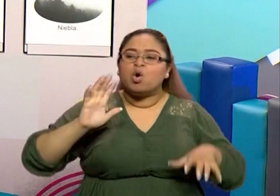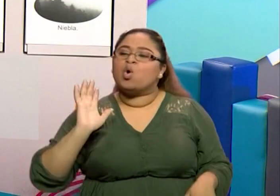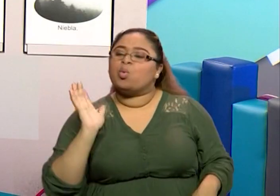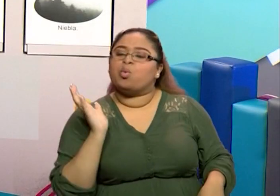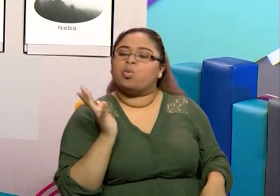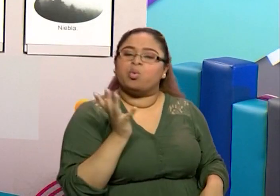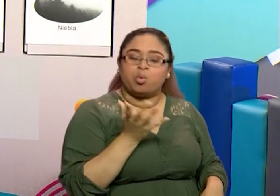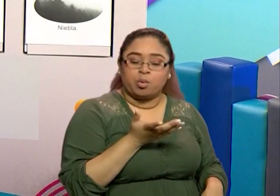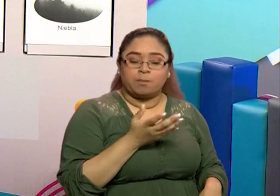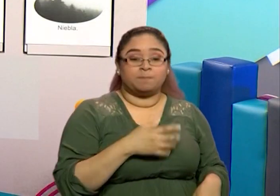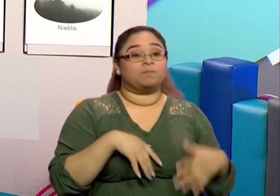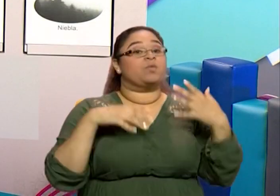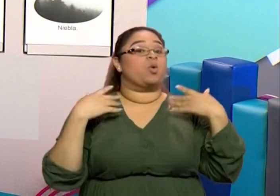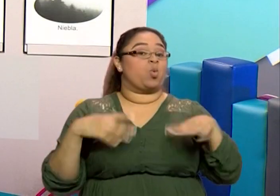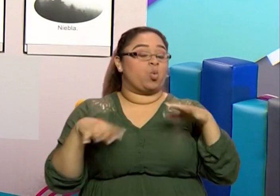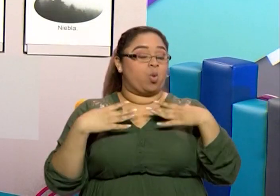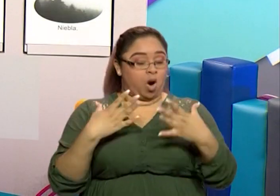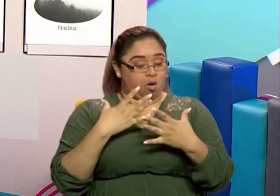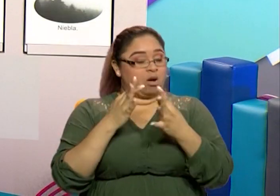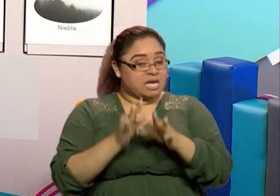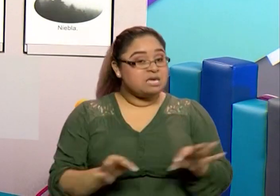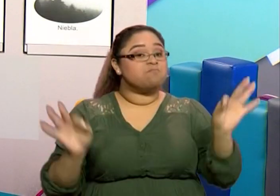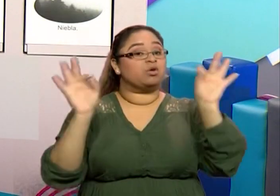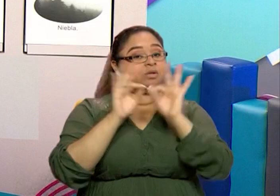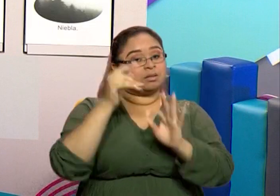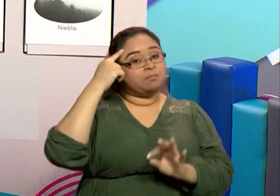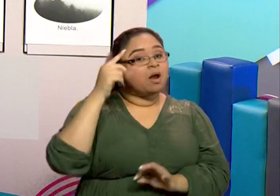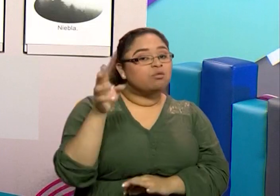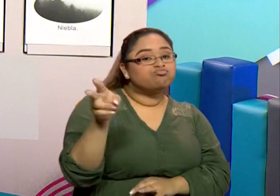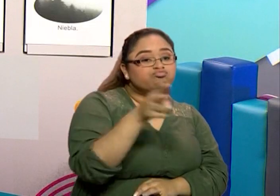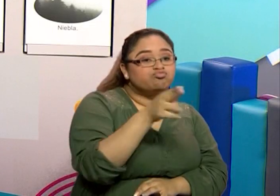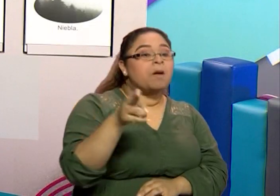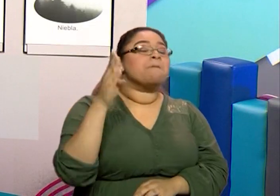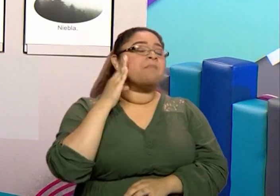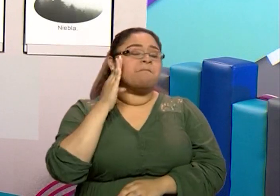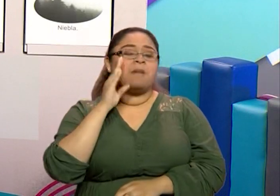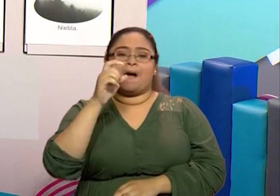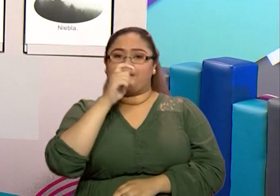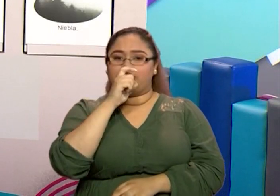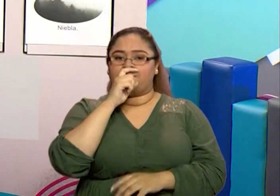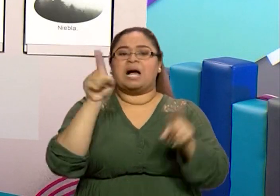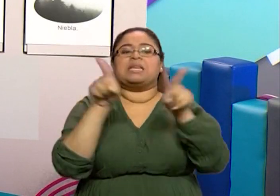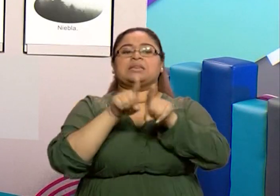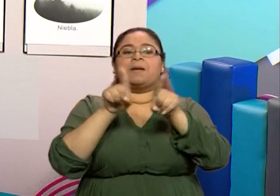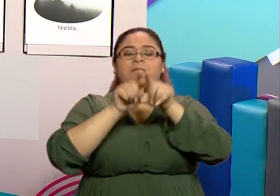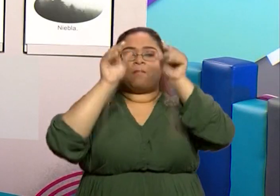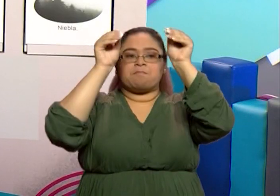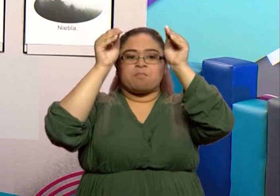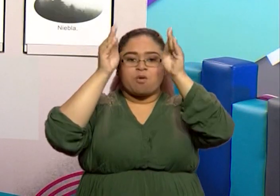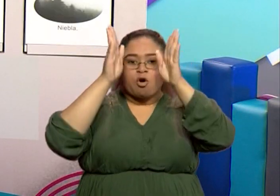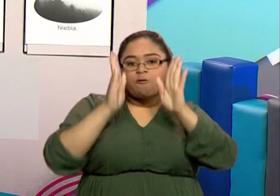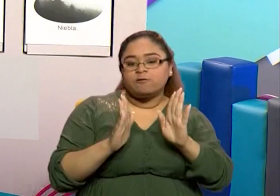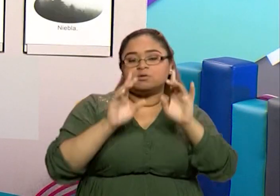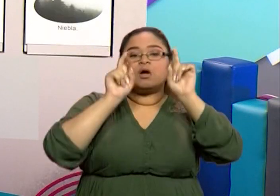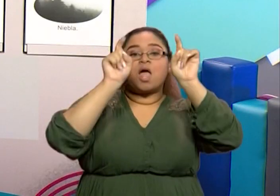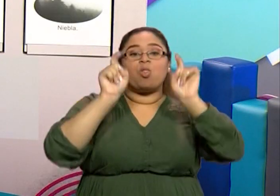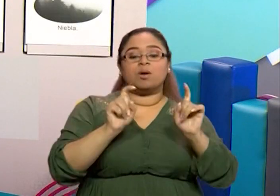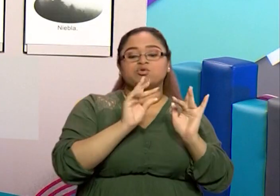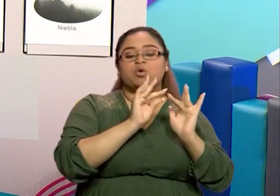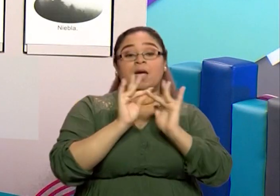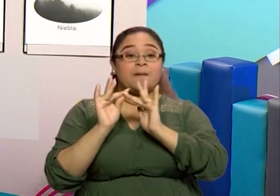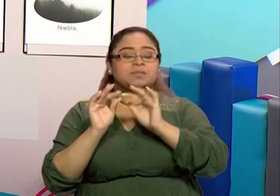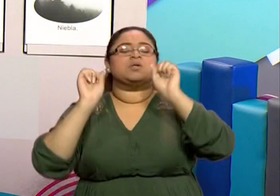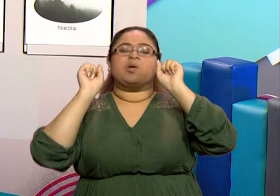interesante propuesta para que ustedes, padres de familia y docentes de educación especial puedan trabajar esta temática de los